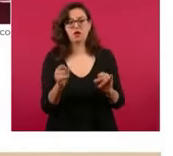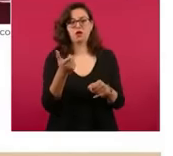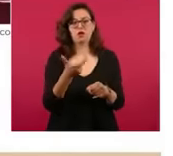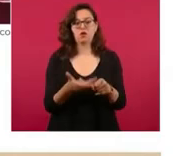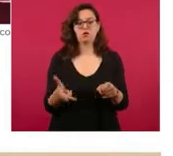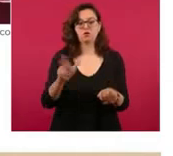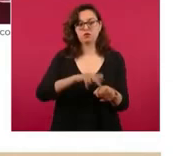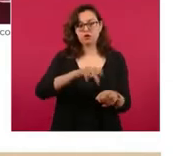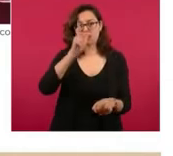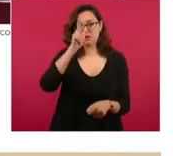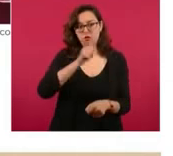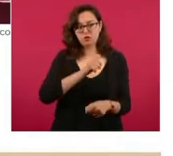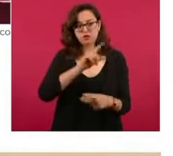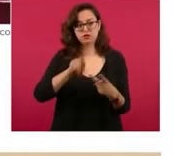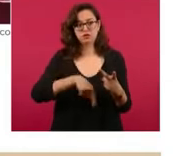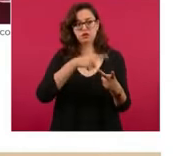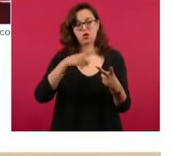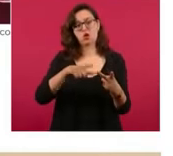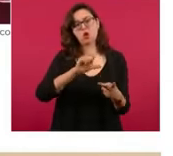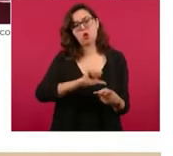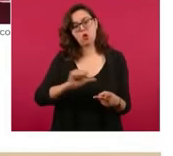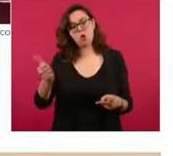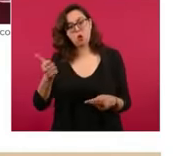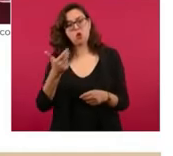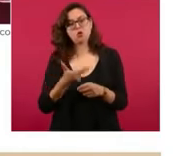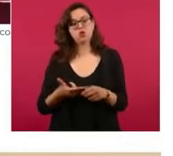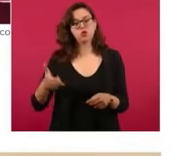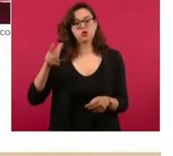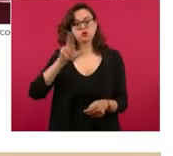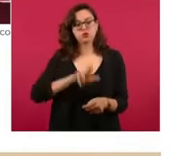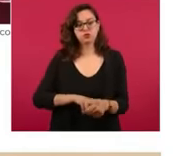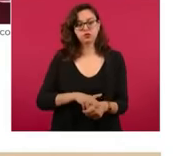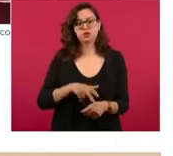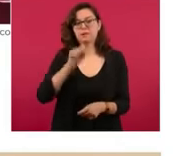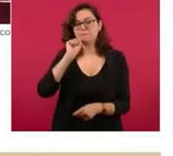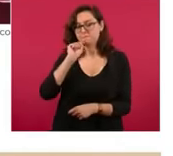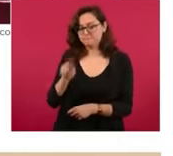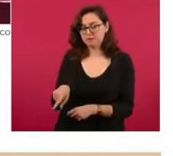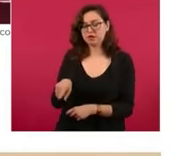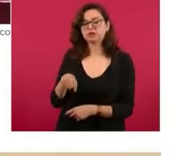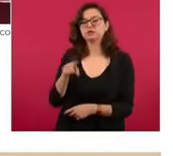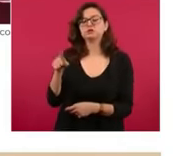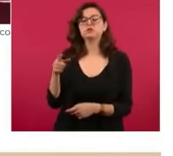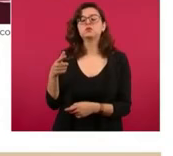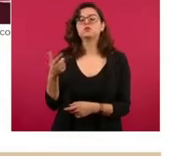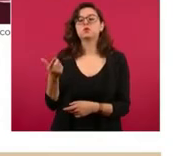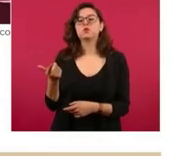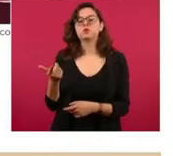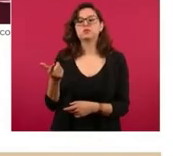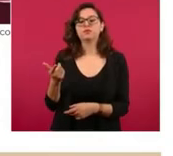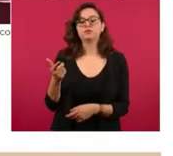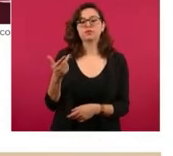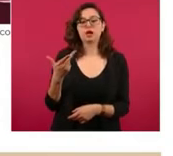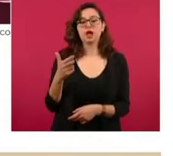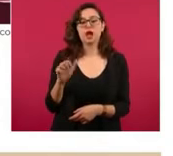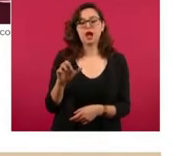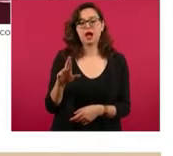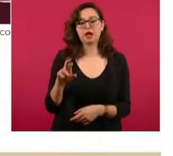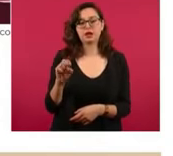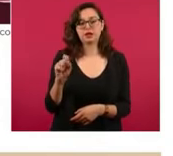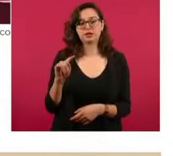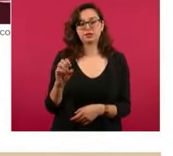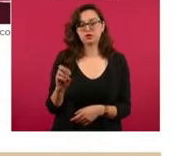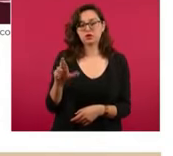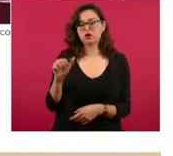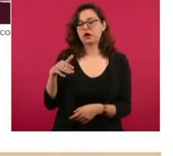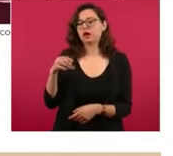hospital anterior del general de ahí mismo de Hermosillo, el hospital doctor Ernesto Ramos Burz,